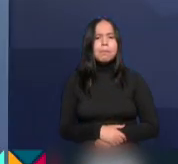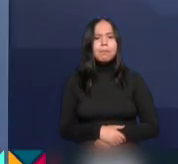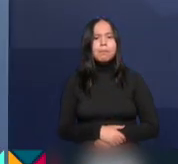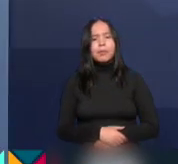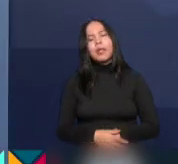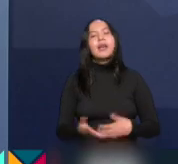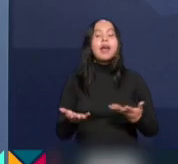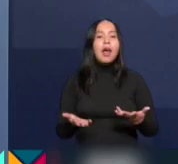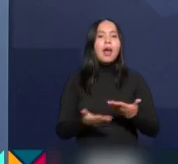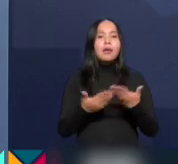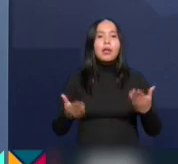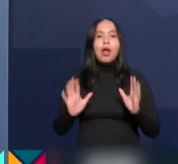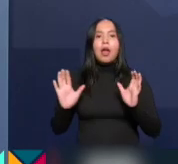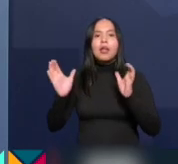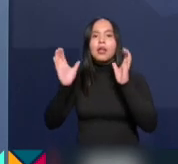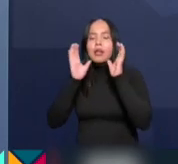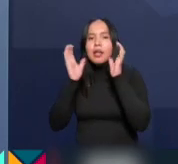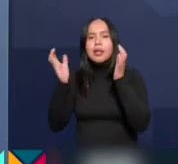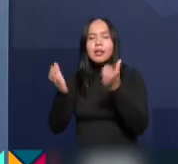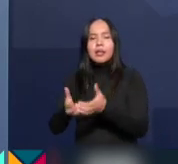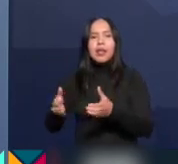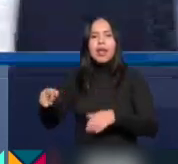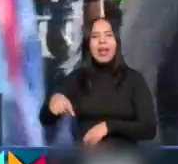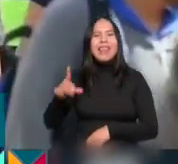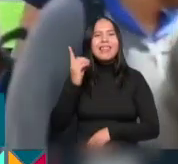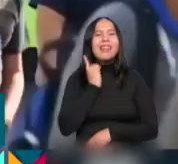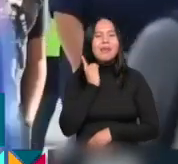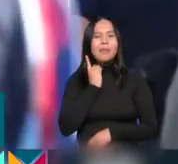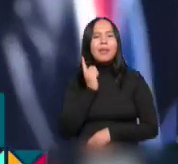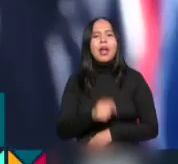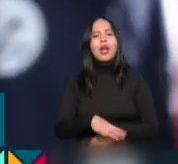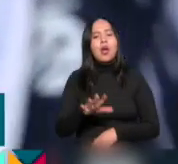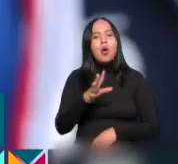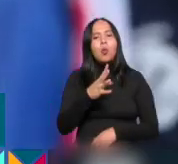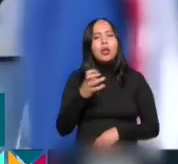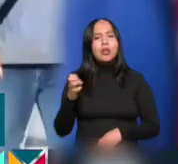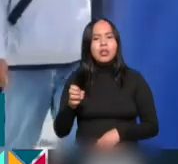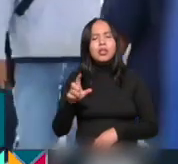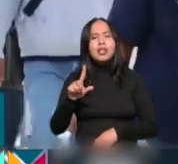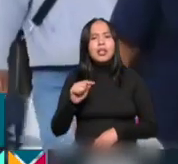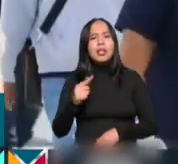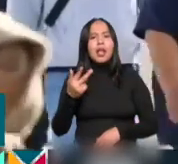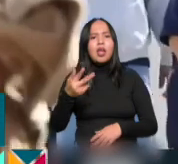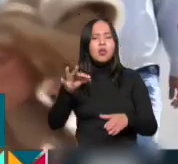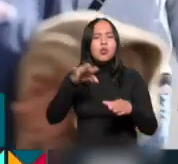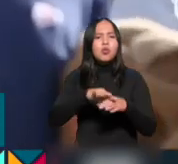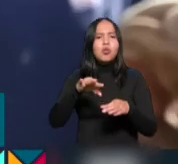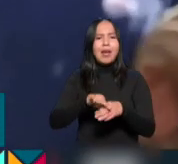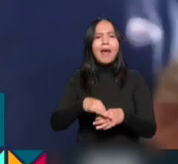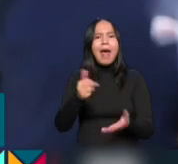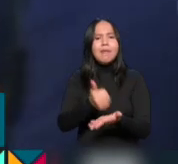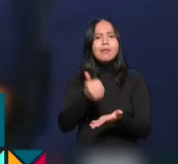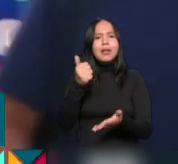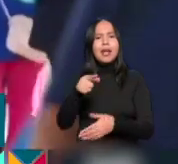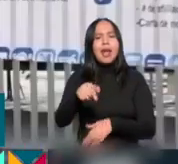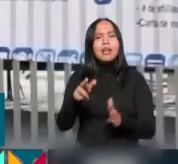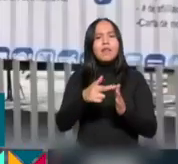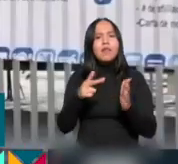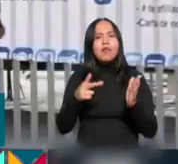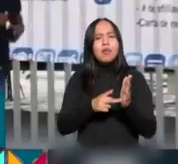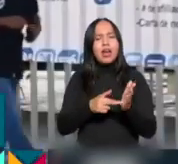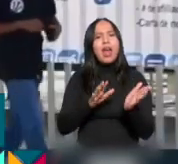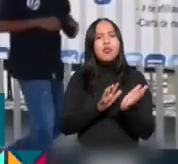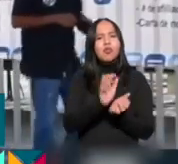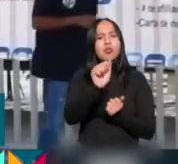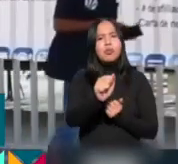Mientras tanto, la Cámara de Diputados fue aprobado por unanimidad de 478 votos a favor el dictamen de la reforma constitucional